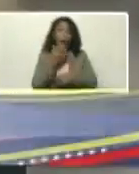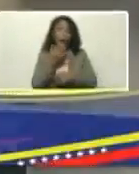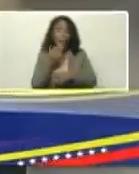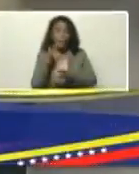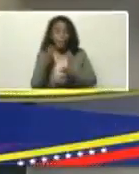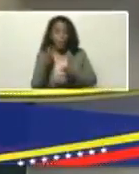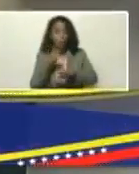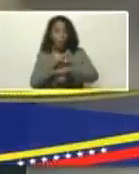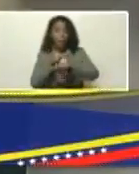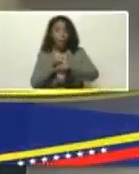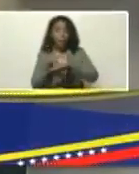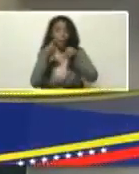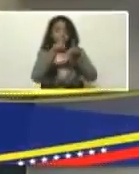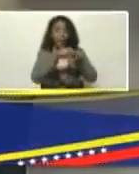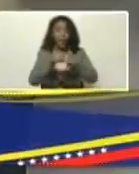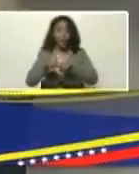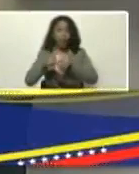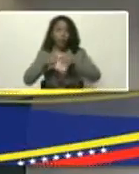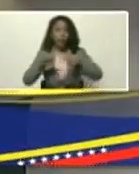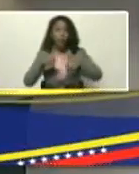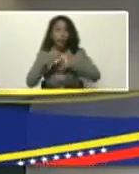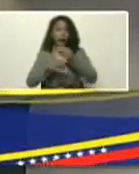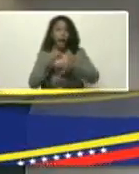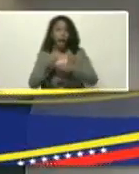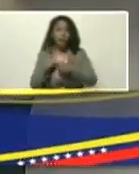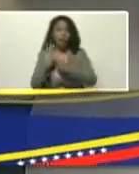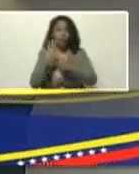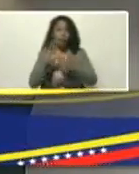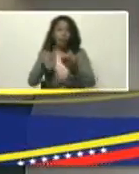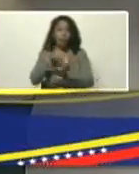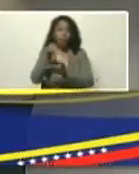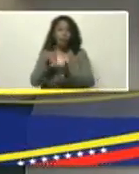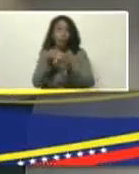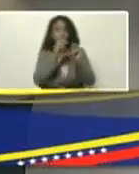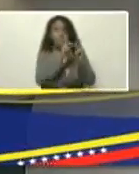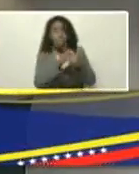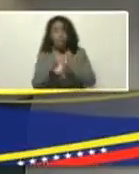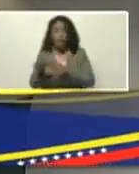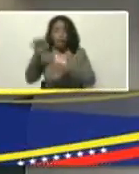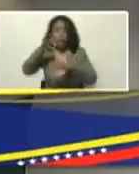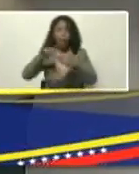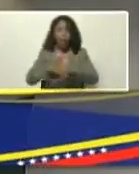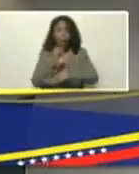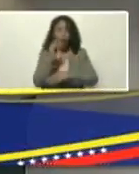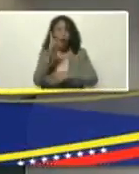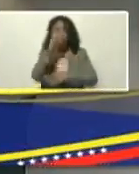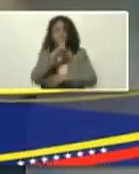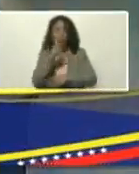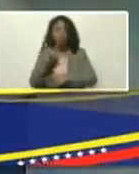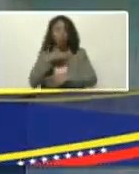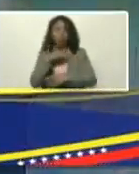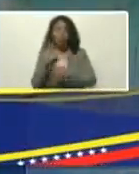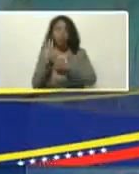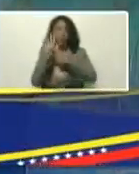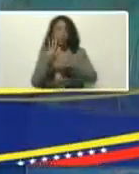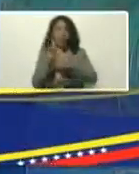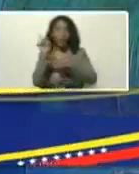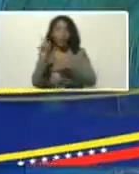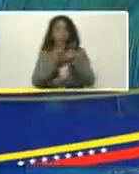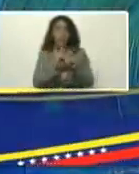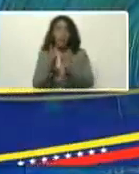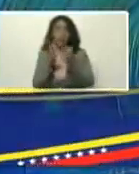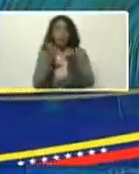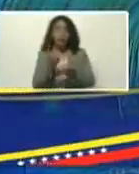el ministro de agricultura, tierra, hace el lanzamiento nacional, del plan de siembra anual, bueno, vamos a referirnos, al plan de sequía,